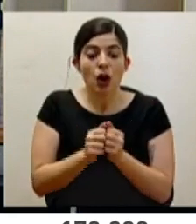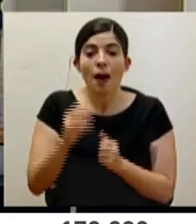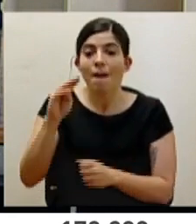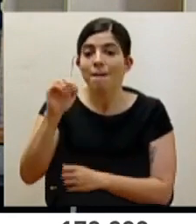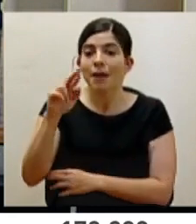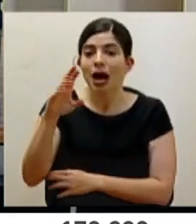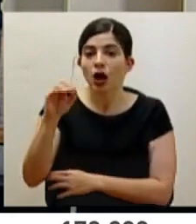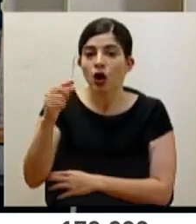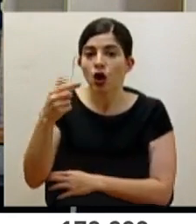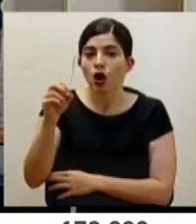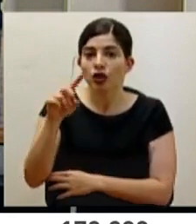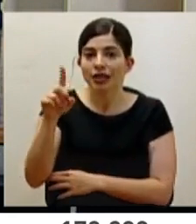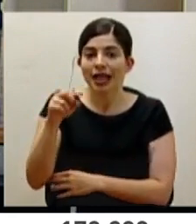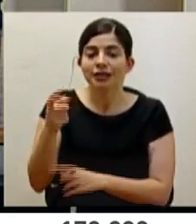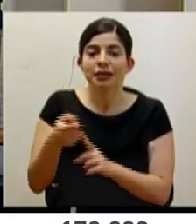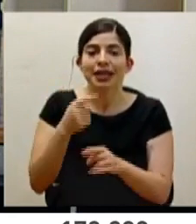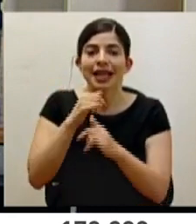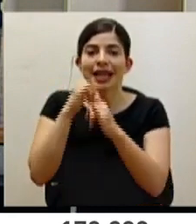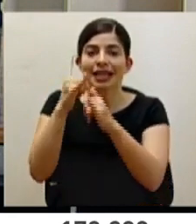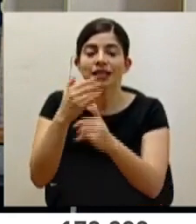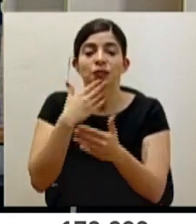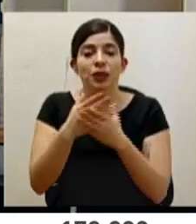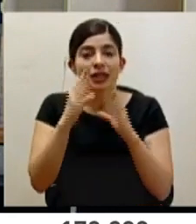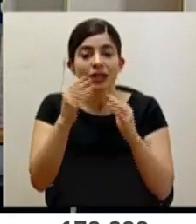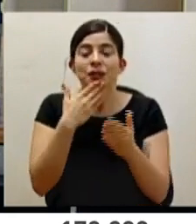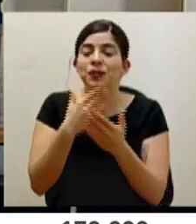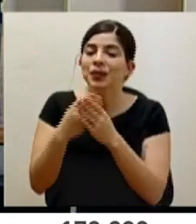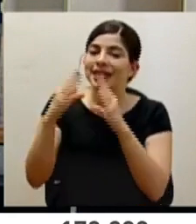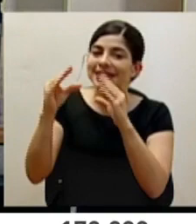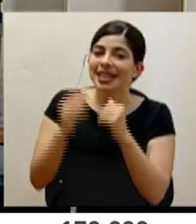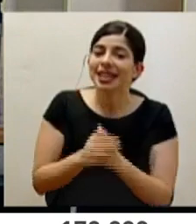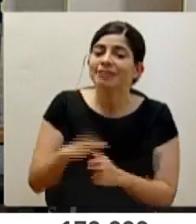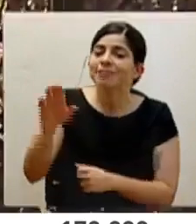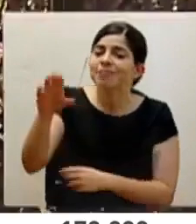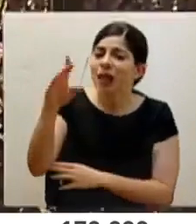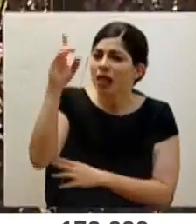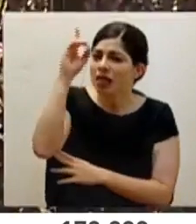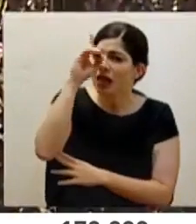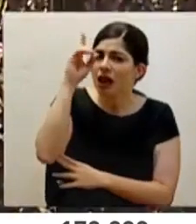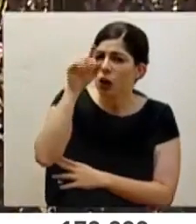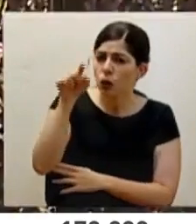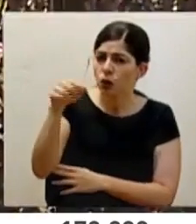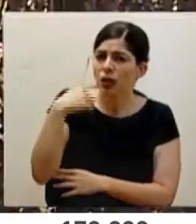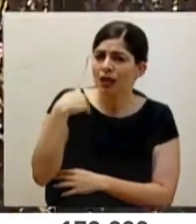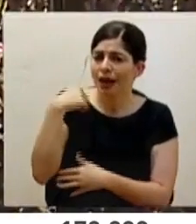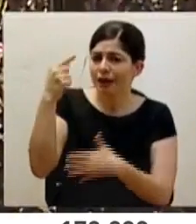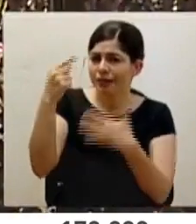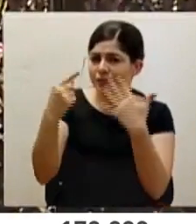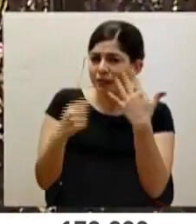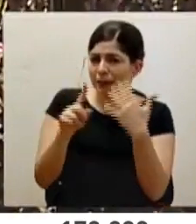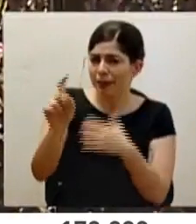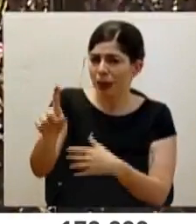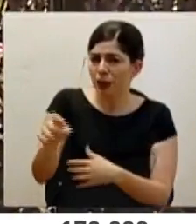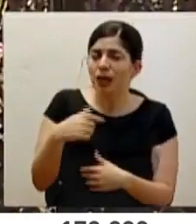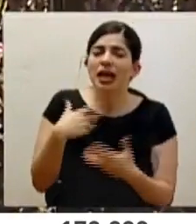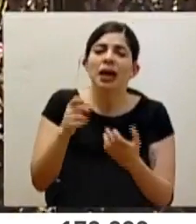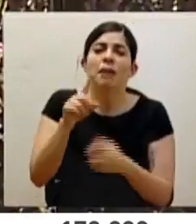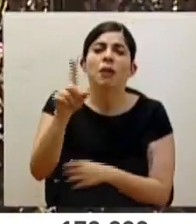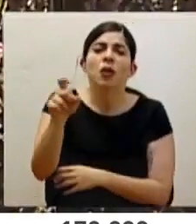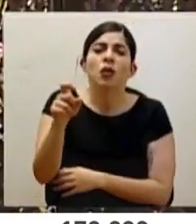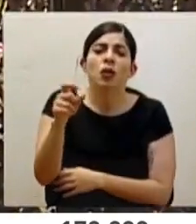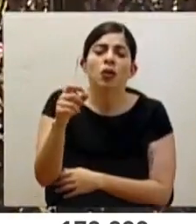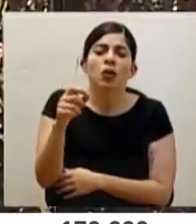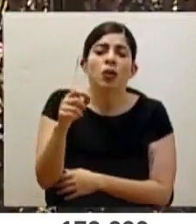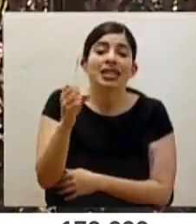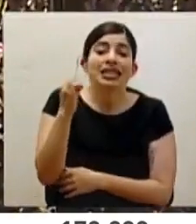González del Medio Extra. Buenas tardes, Marco. Buenas tardes. Don Daniel, para usted tengo varias consultas. Le quería consultar a qué se